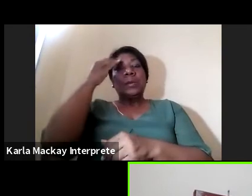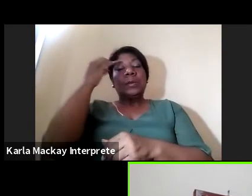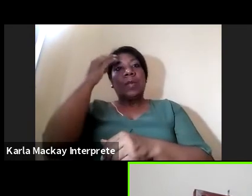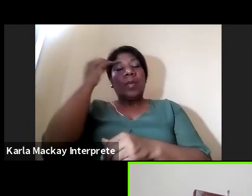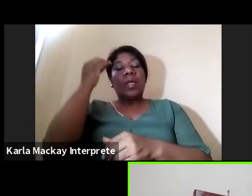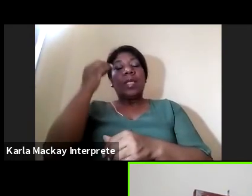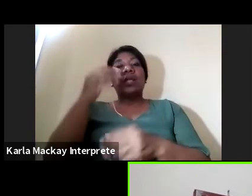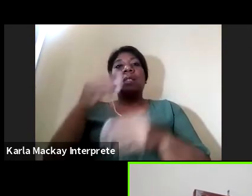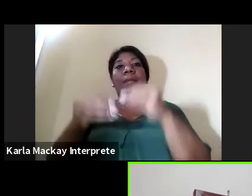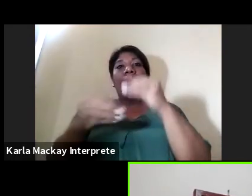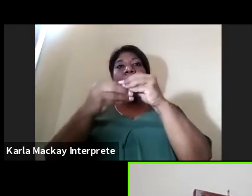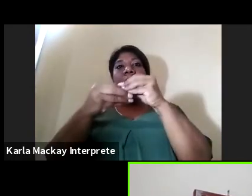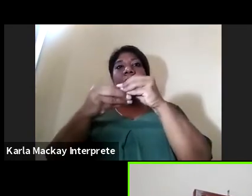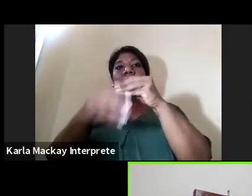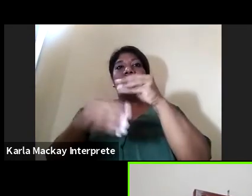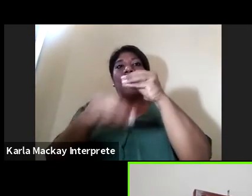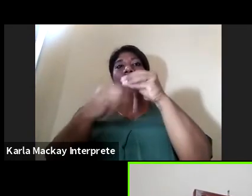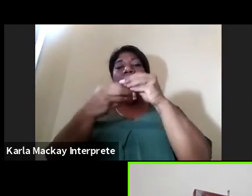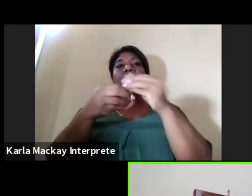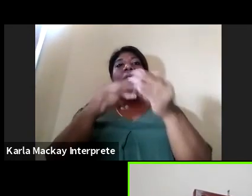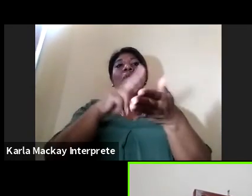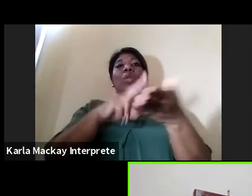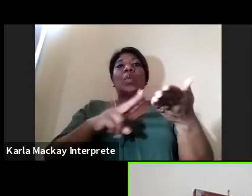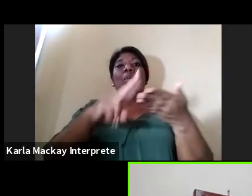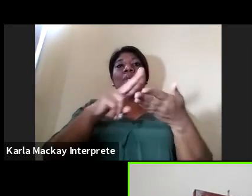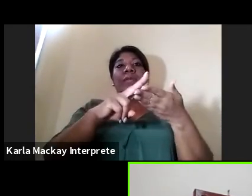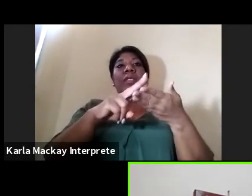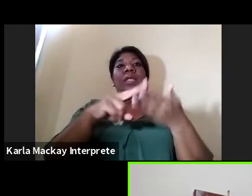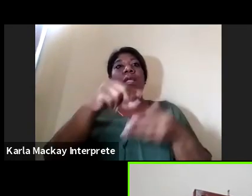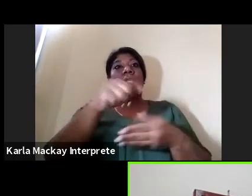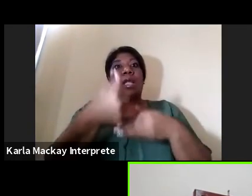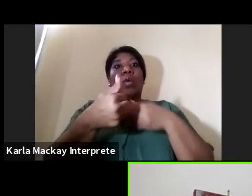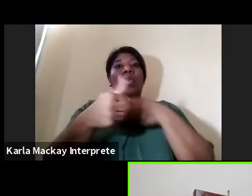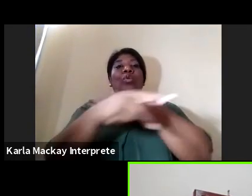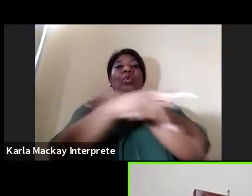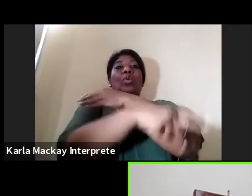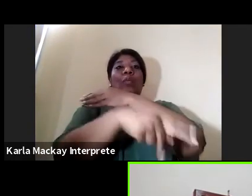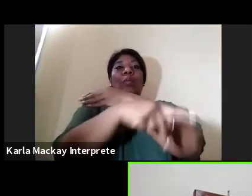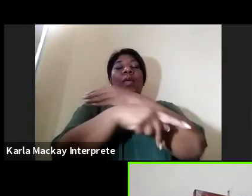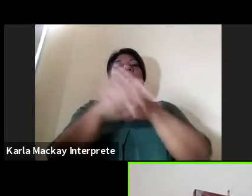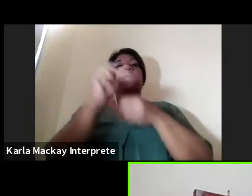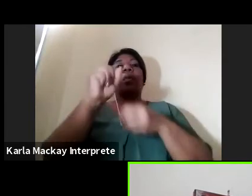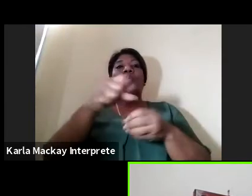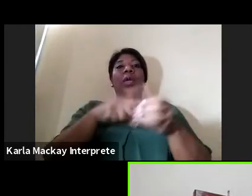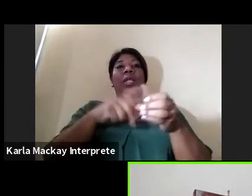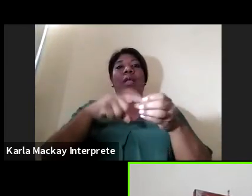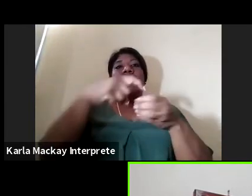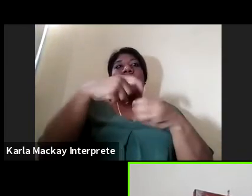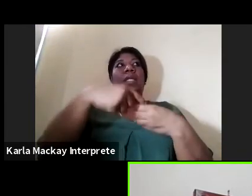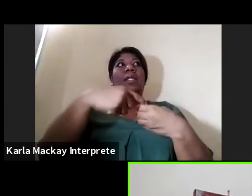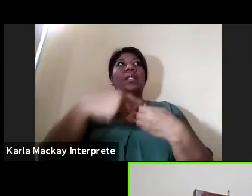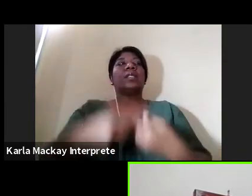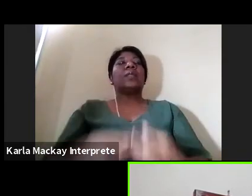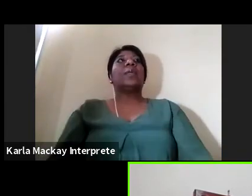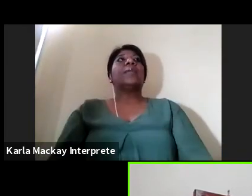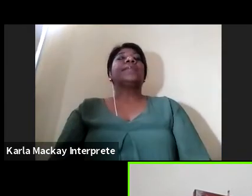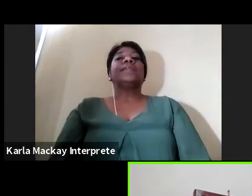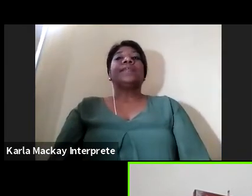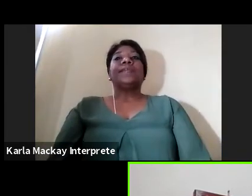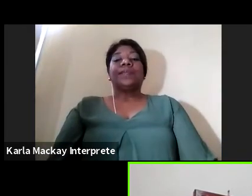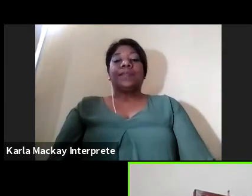a otras universidades de la región para que participen de esta experiencia entonces no sé qué dice